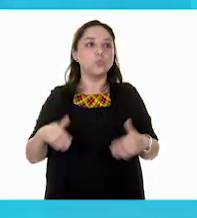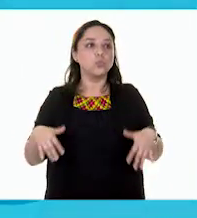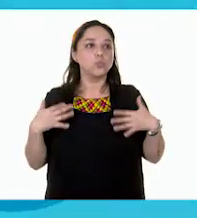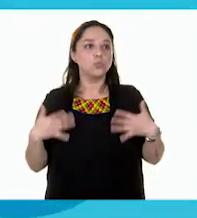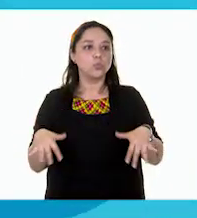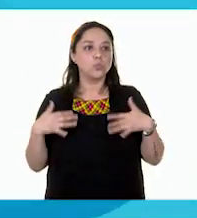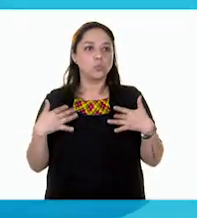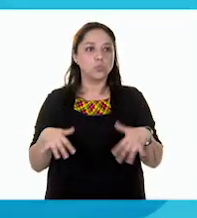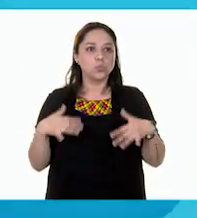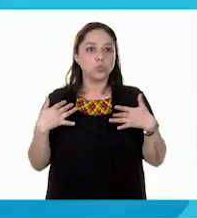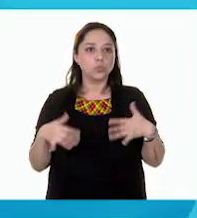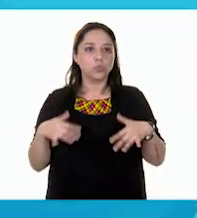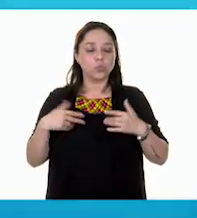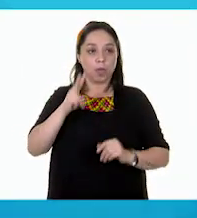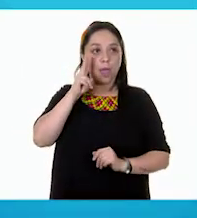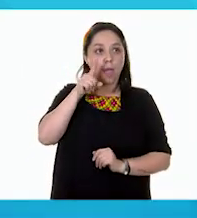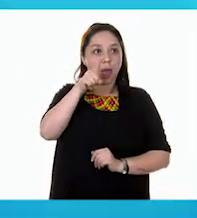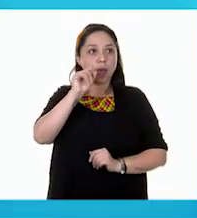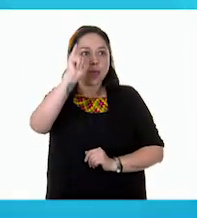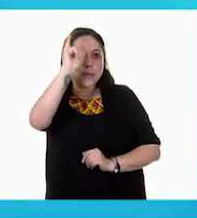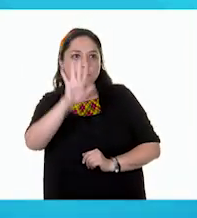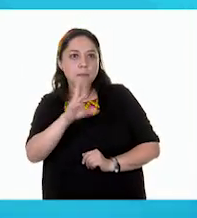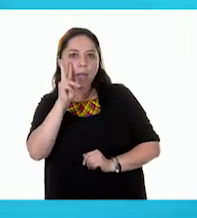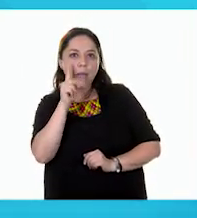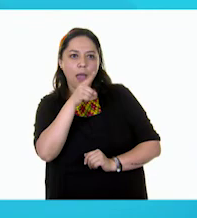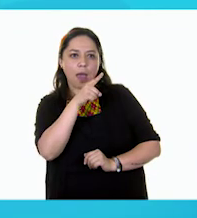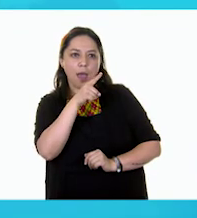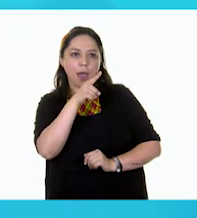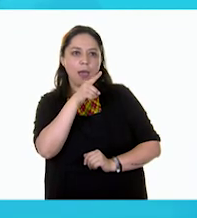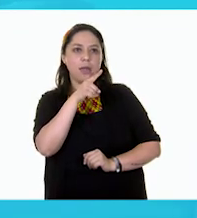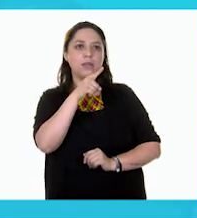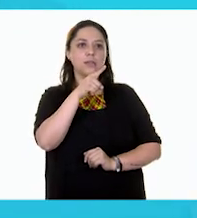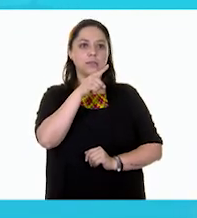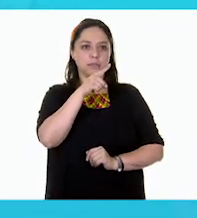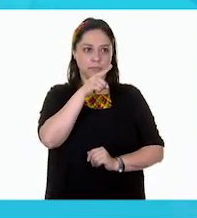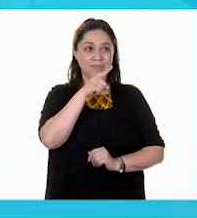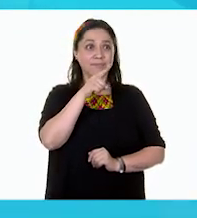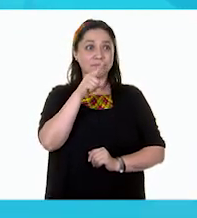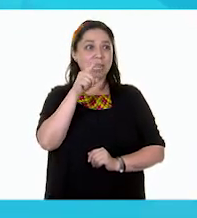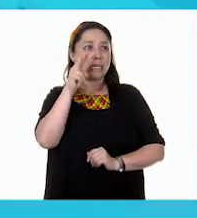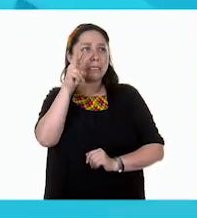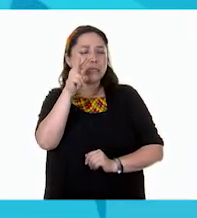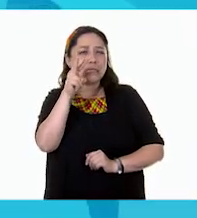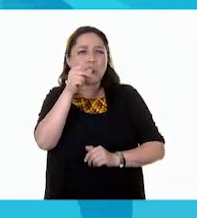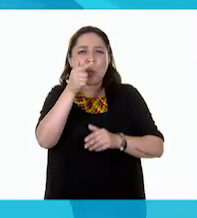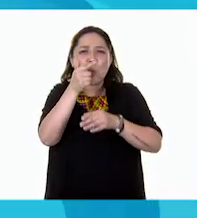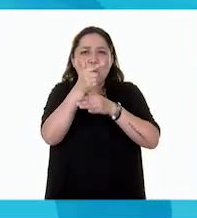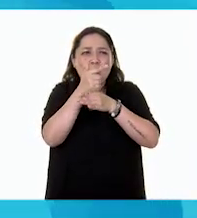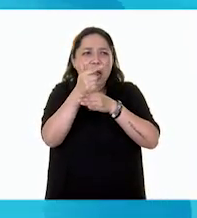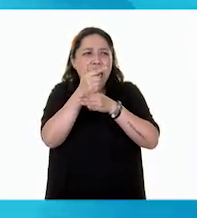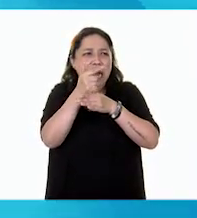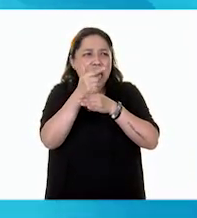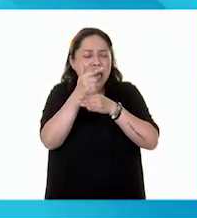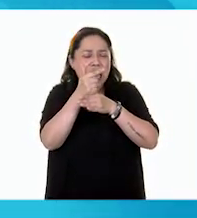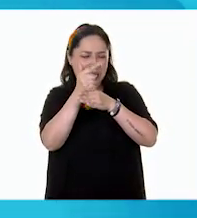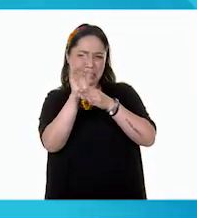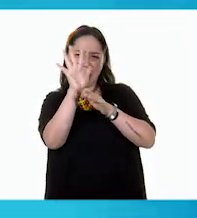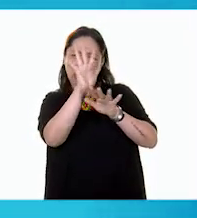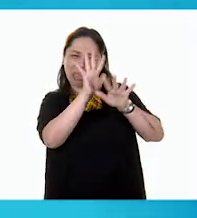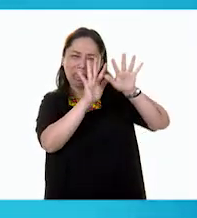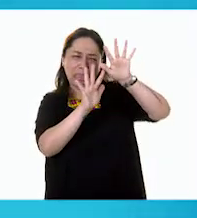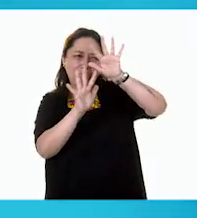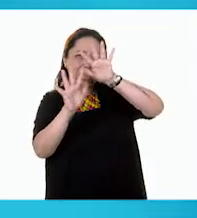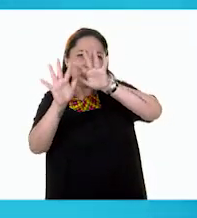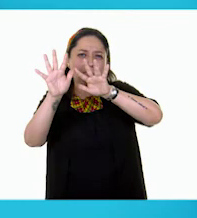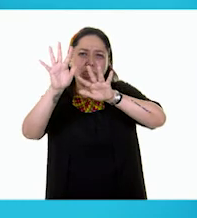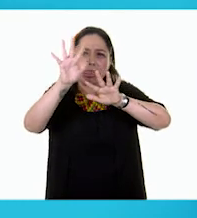Maestra Ale, en las imágenes de arriba todo se ve muy gris. Parece que hay una nata espesa